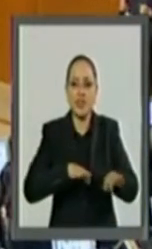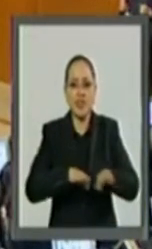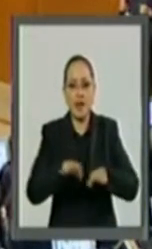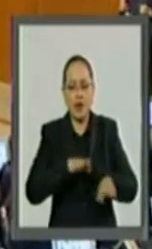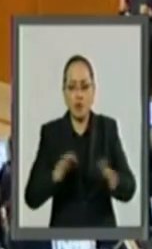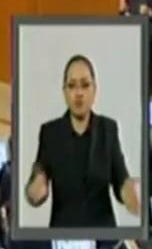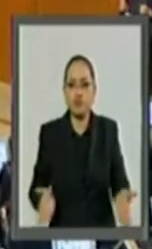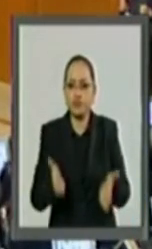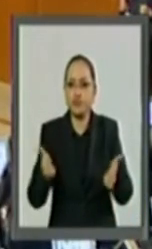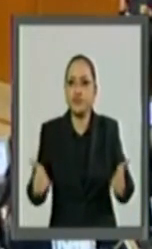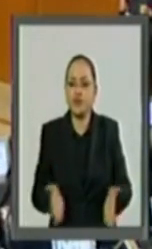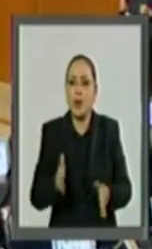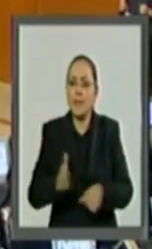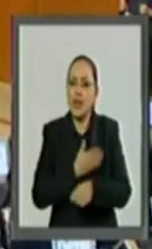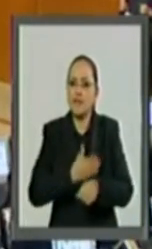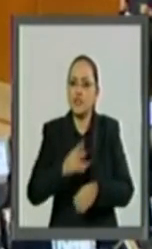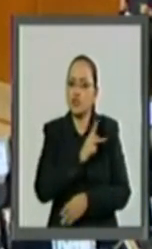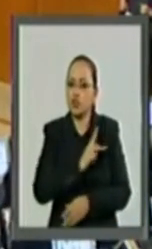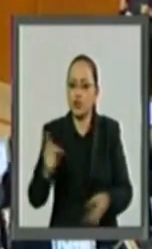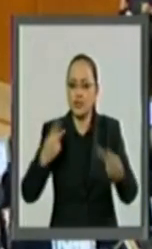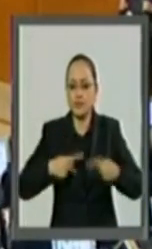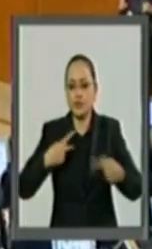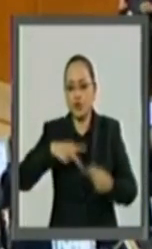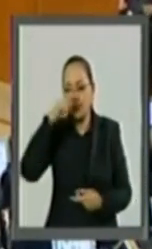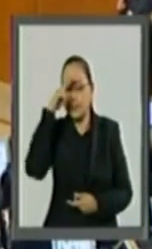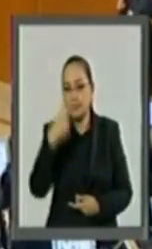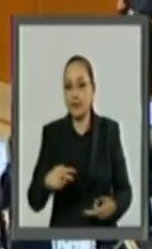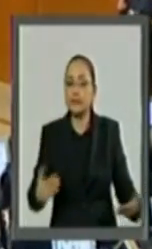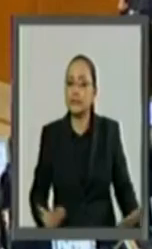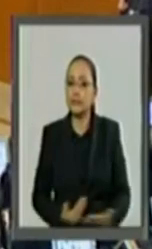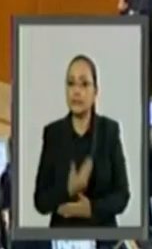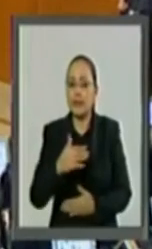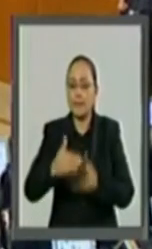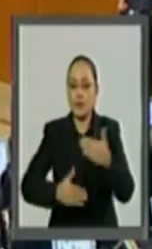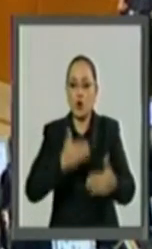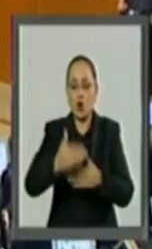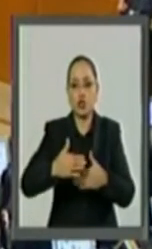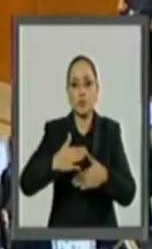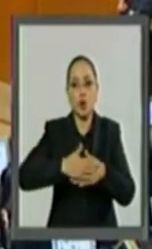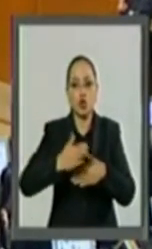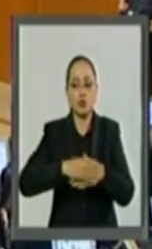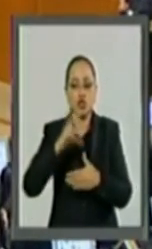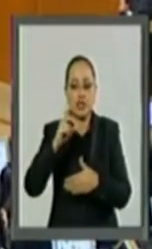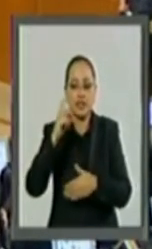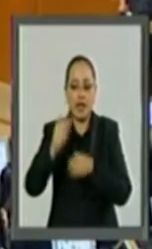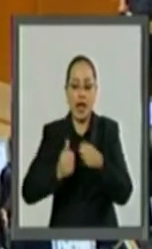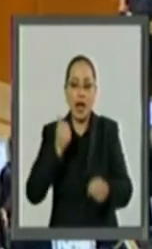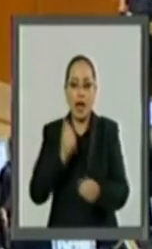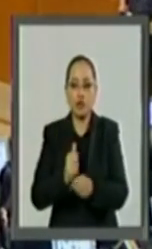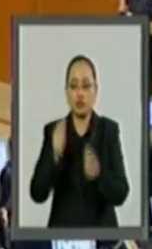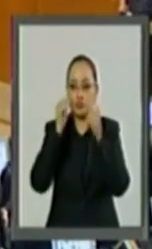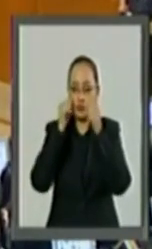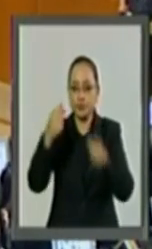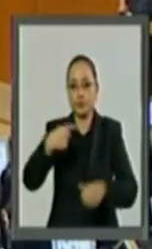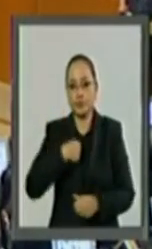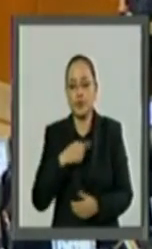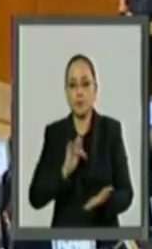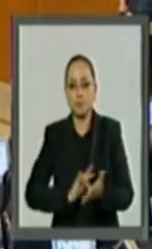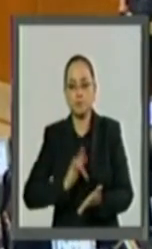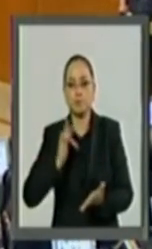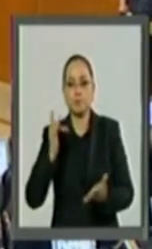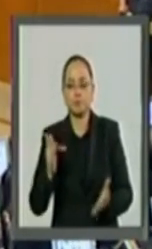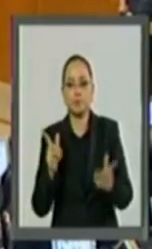el beneficio de los mexicanos hacia los siguientes 30 años. Por su atención, muchas gracias.